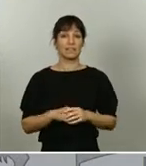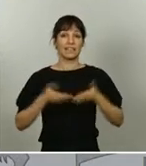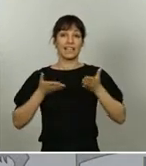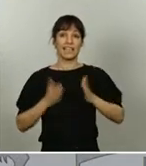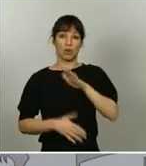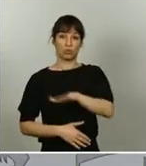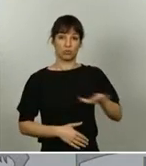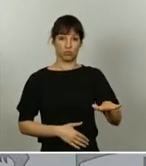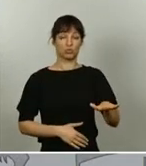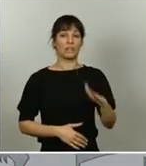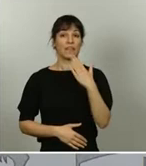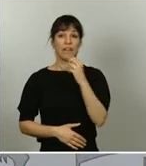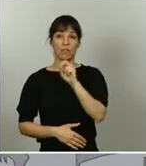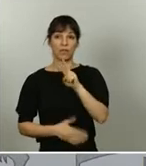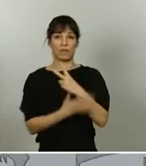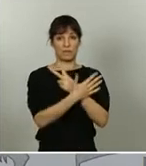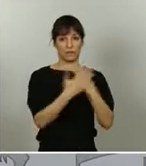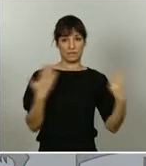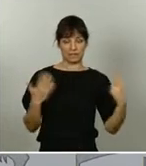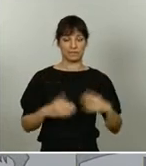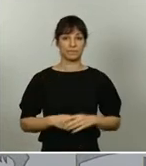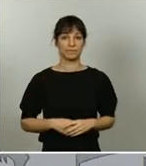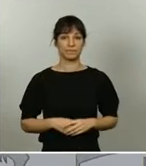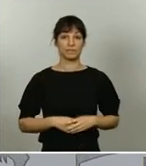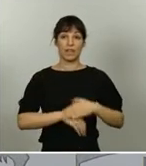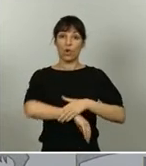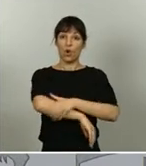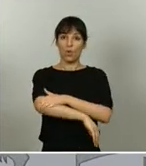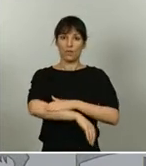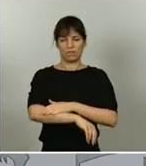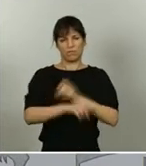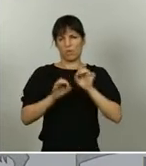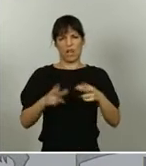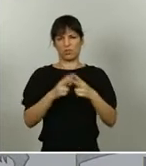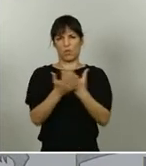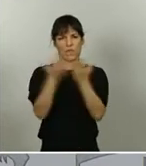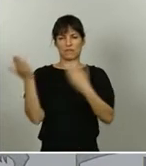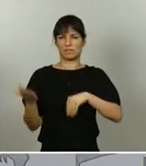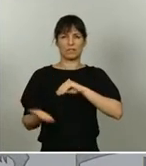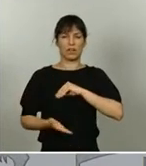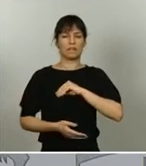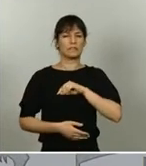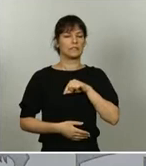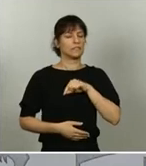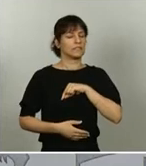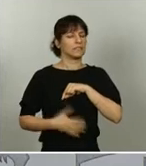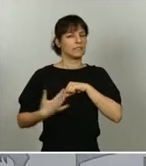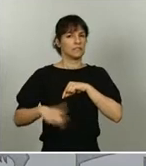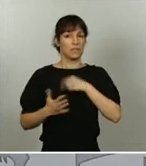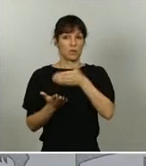12 y de 17 años. El Gobierno, como el conjunto de la sociedad española, siente profundamente la pérdida de estas tres vidas.